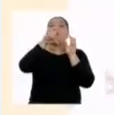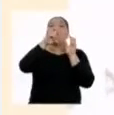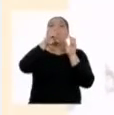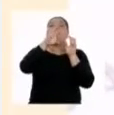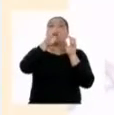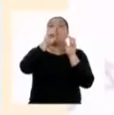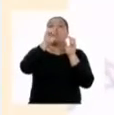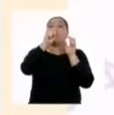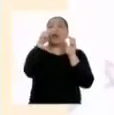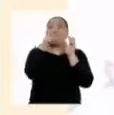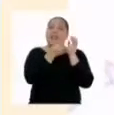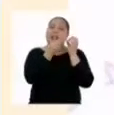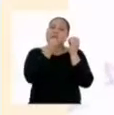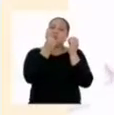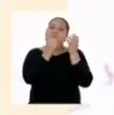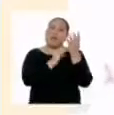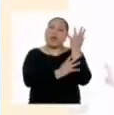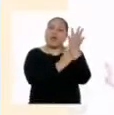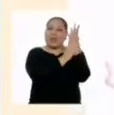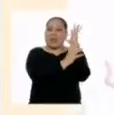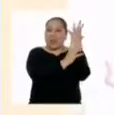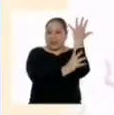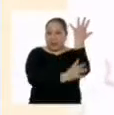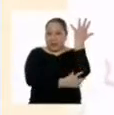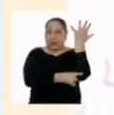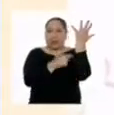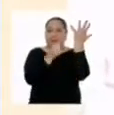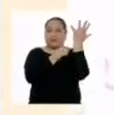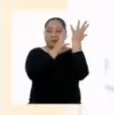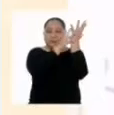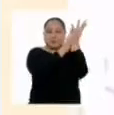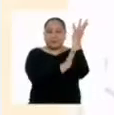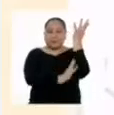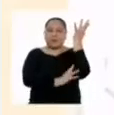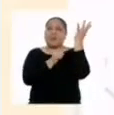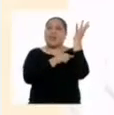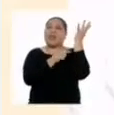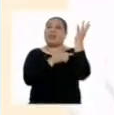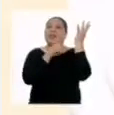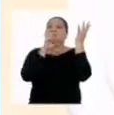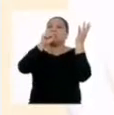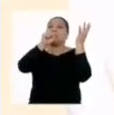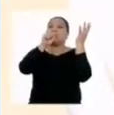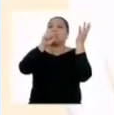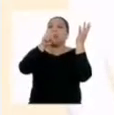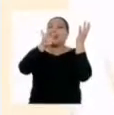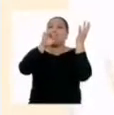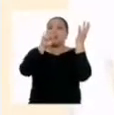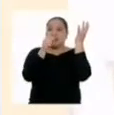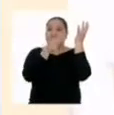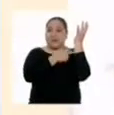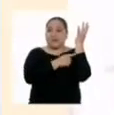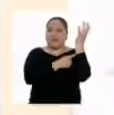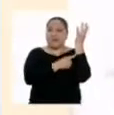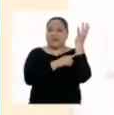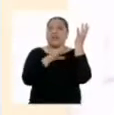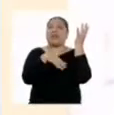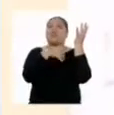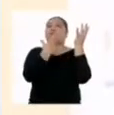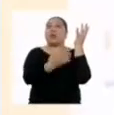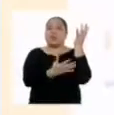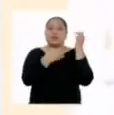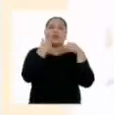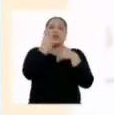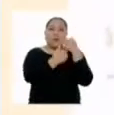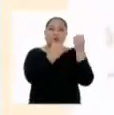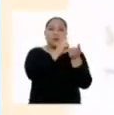actúa como fuente de alimento para las plantas. La glucosa se encuentra en la savia, que es materia orgánica. Finalmente, después de